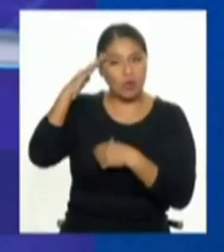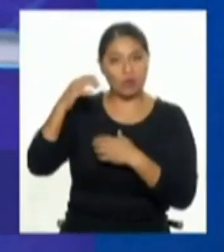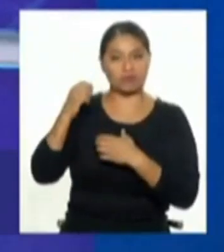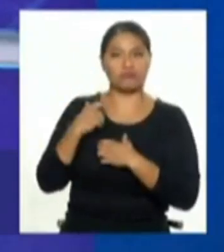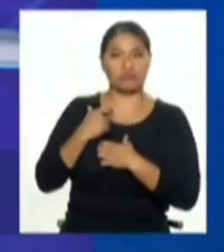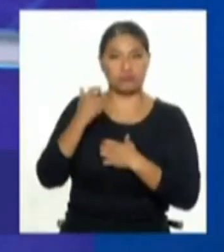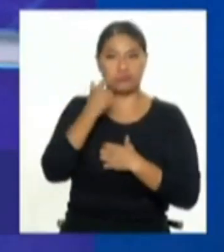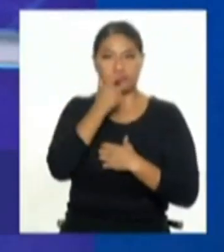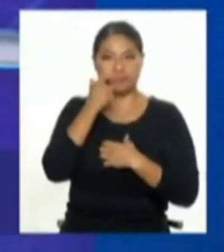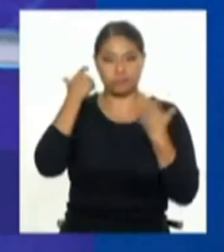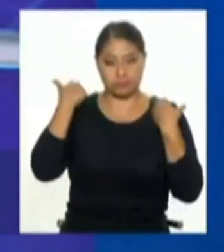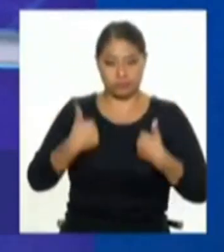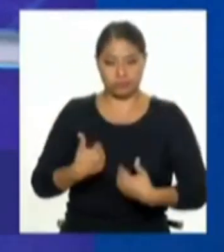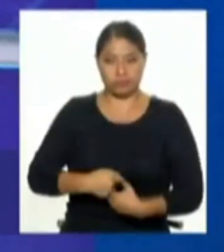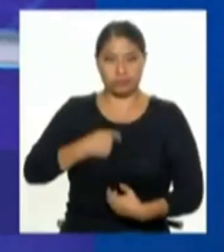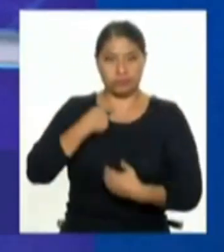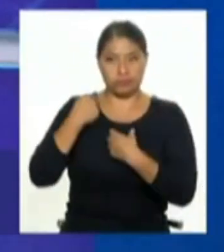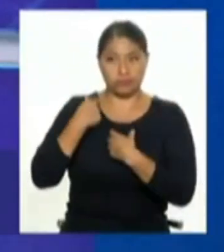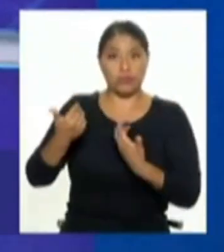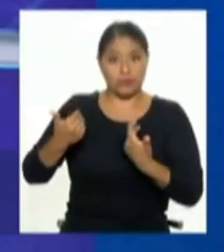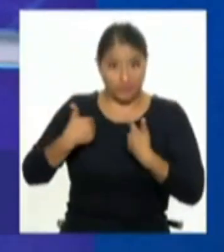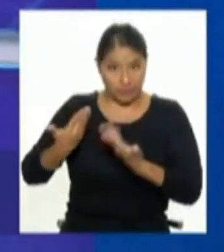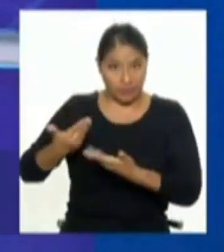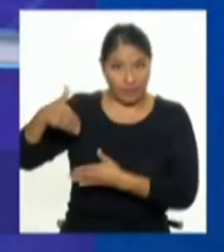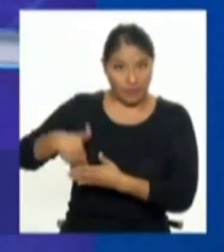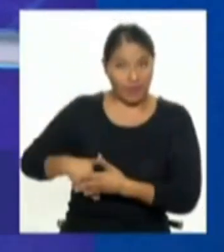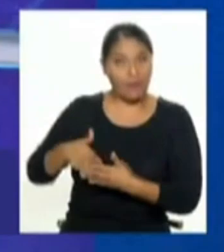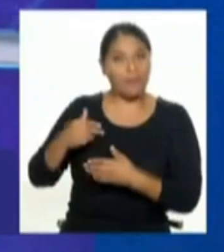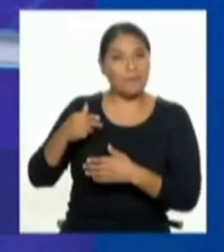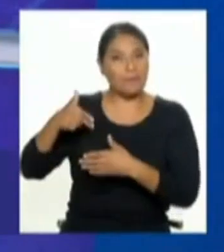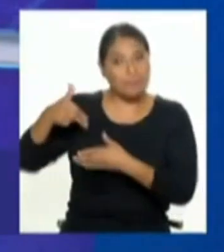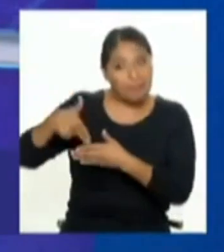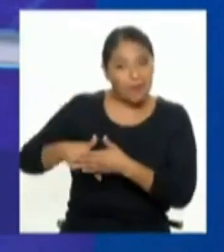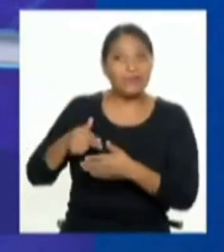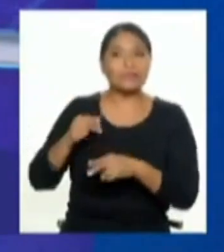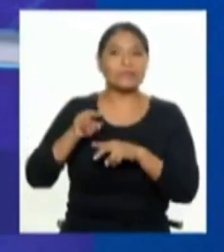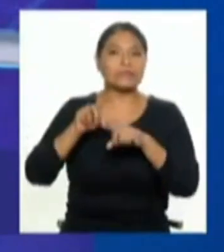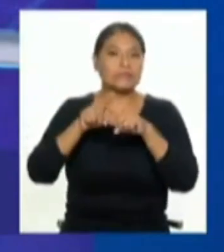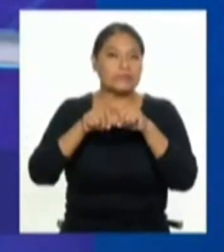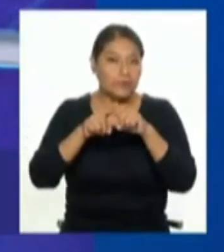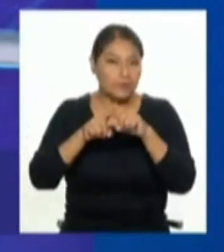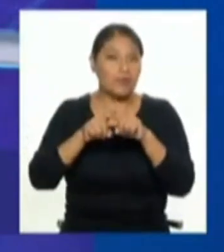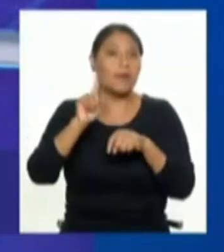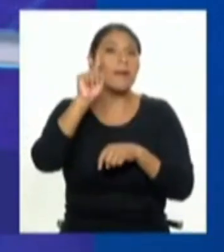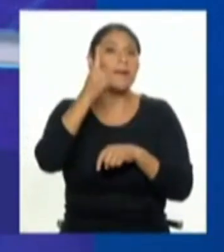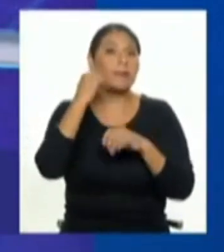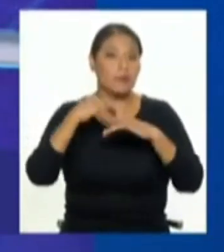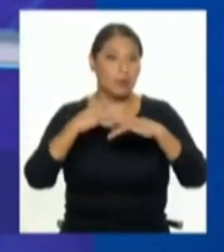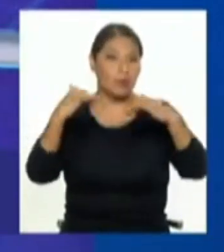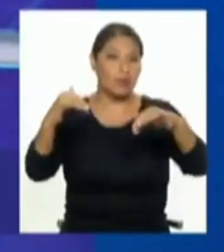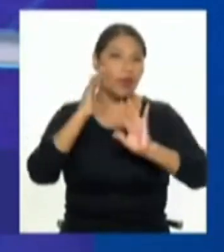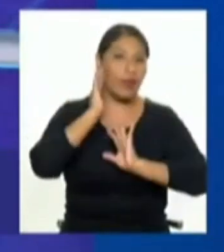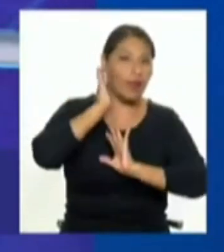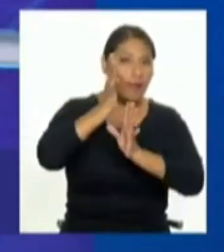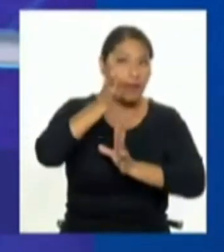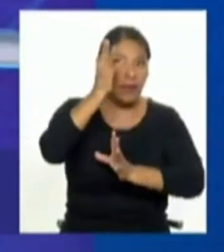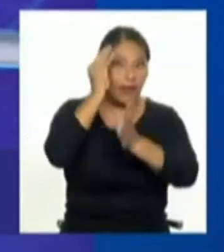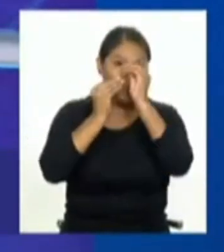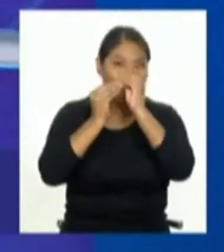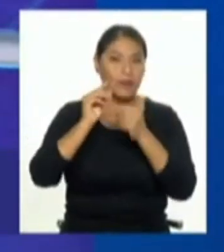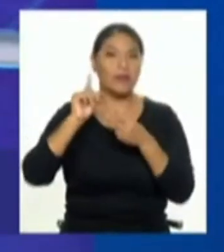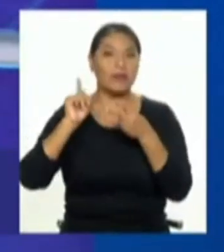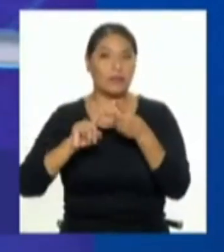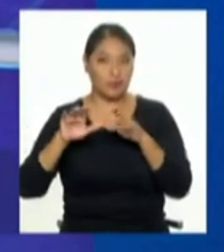entonces, la respuesta del tema del serenazgo es absolutamente capacitación y evaluación de la que va a tener arma. Hace muchos años